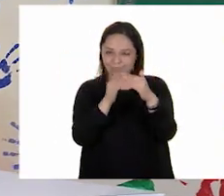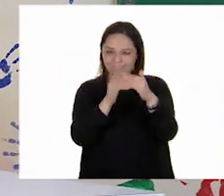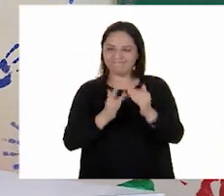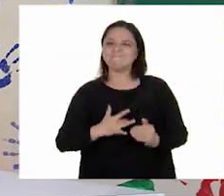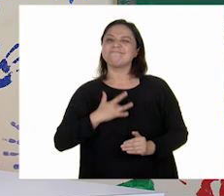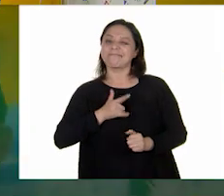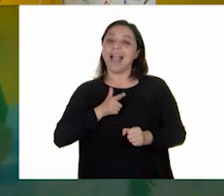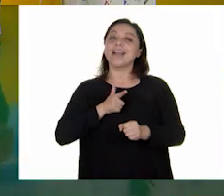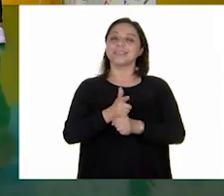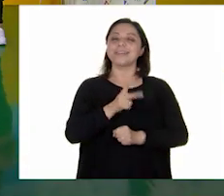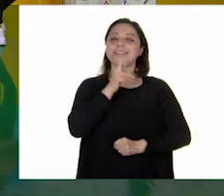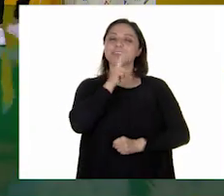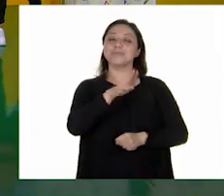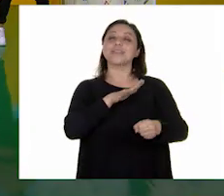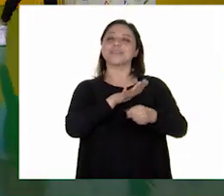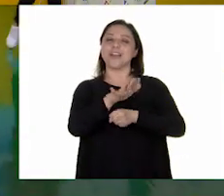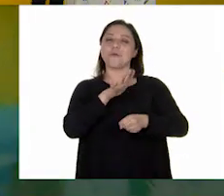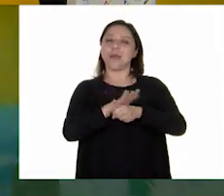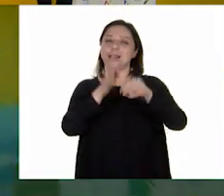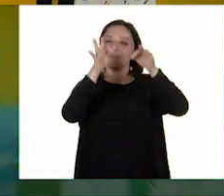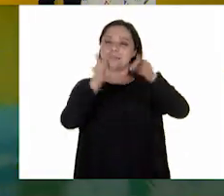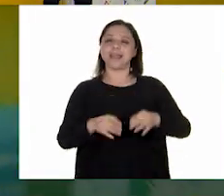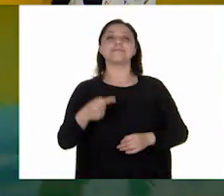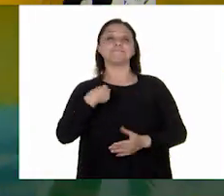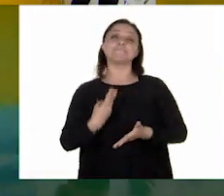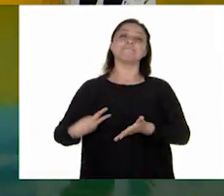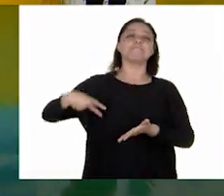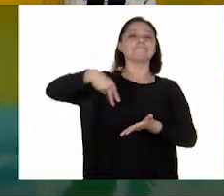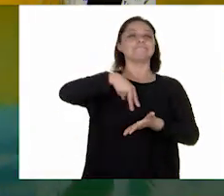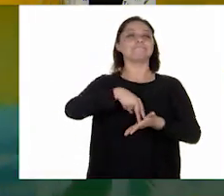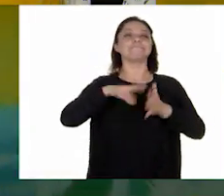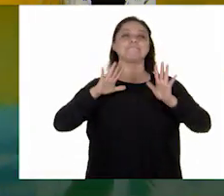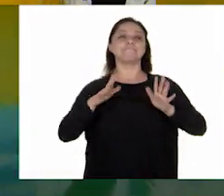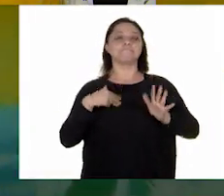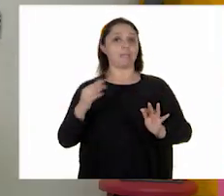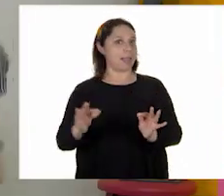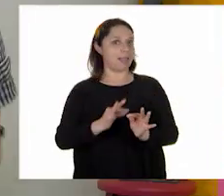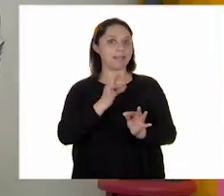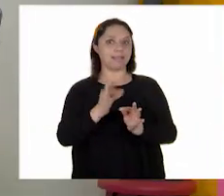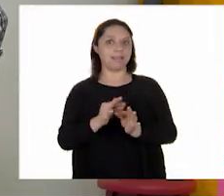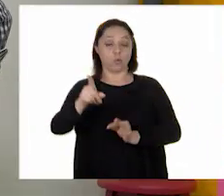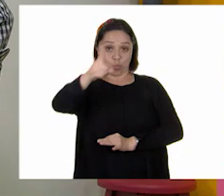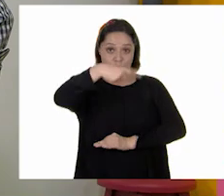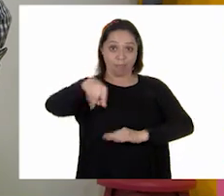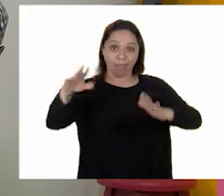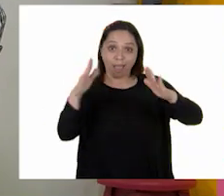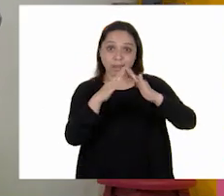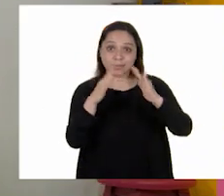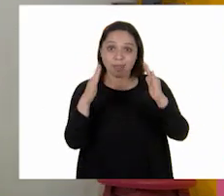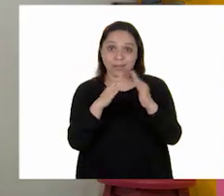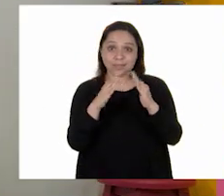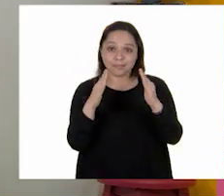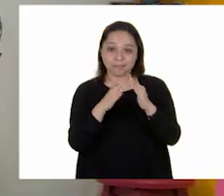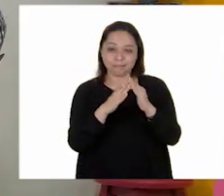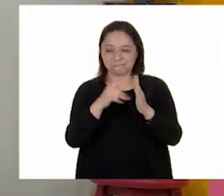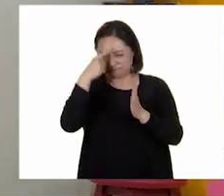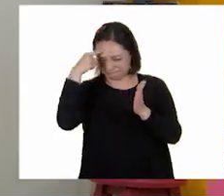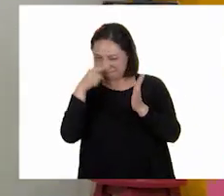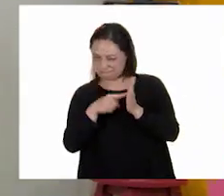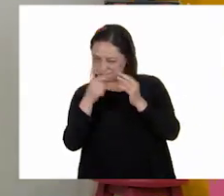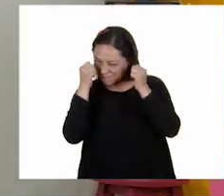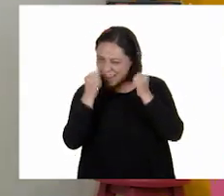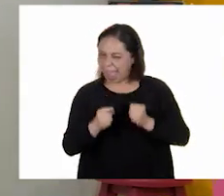respuesta correcta. Aquí estoy de nuevo. Así que estoy muy listo. ¿Y ustedes en casa, niñas y niños? Seguramente, ¿verdad?